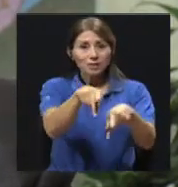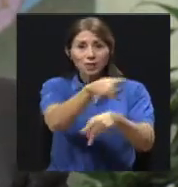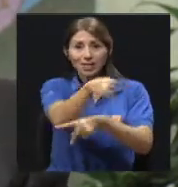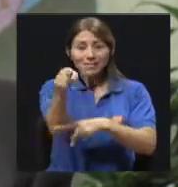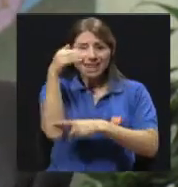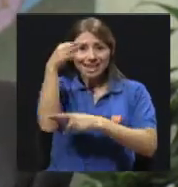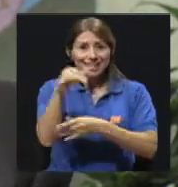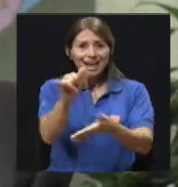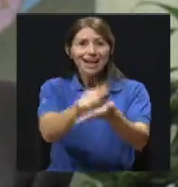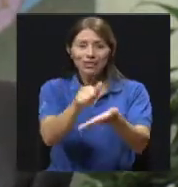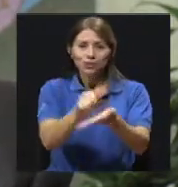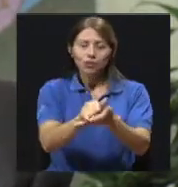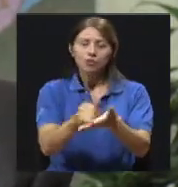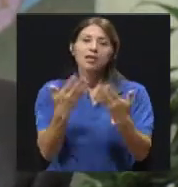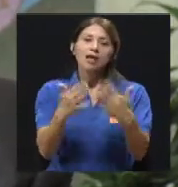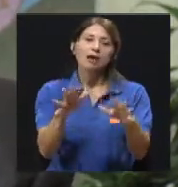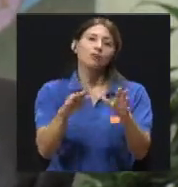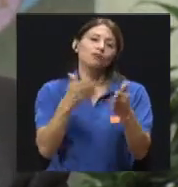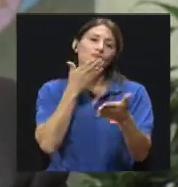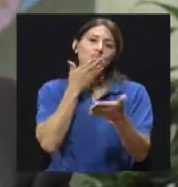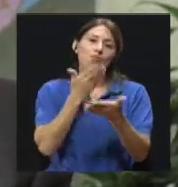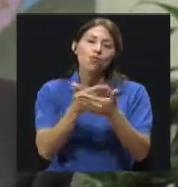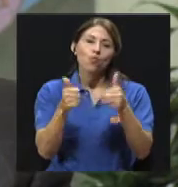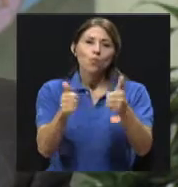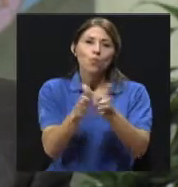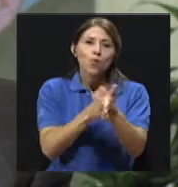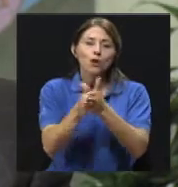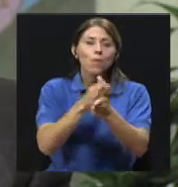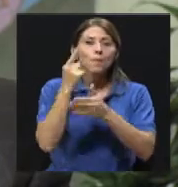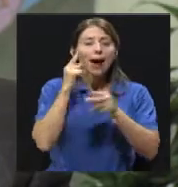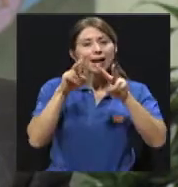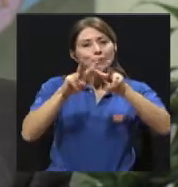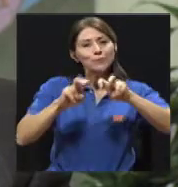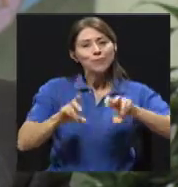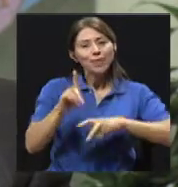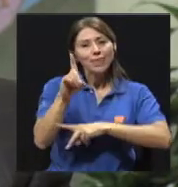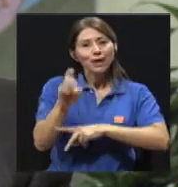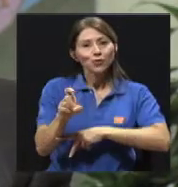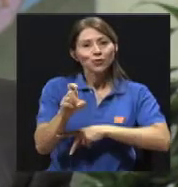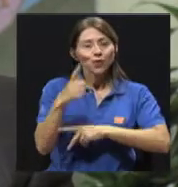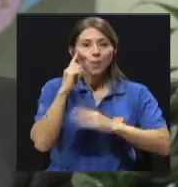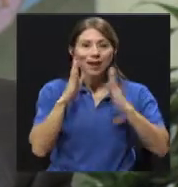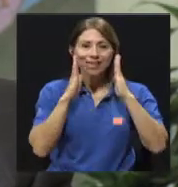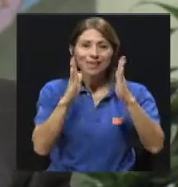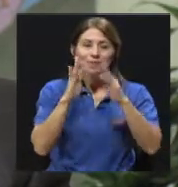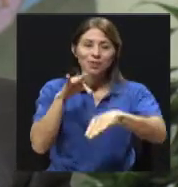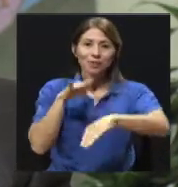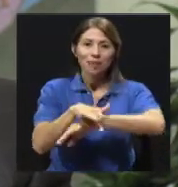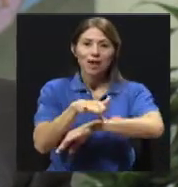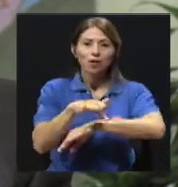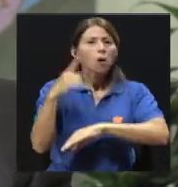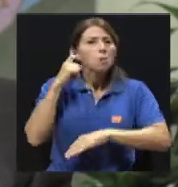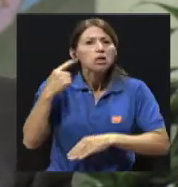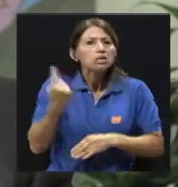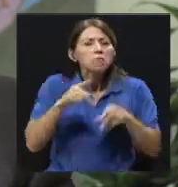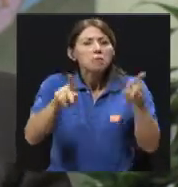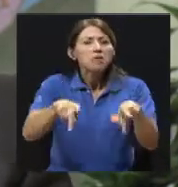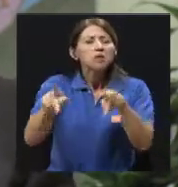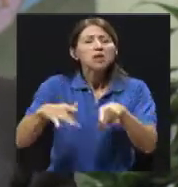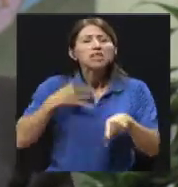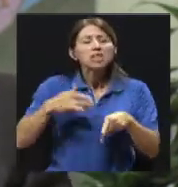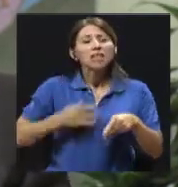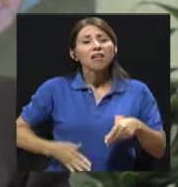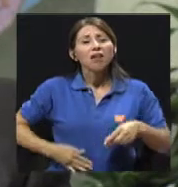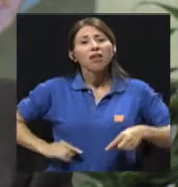diagnóstico y el tratamiento temprano. Porque generalmente la población, cuando un individuo siente dolor abdominal, lo